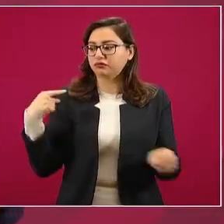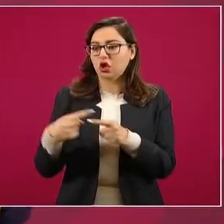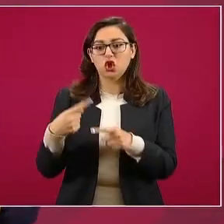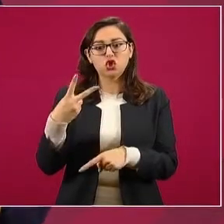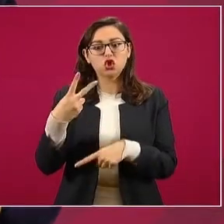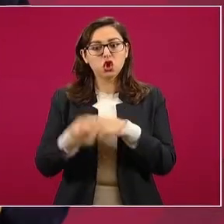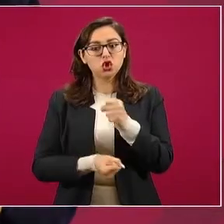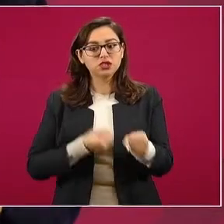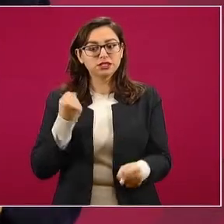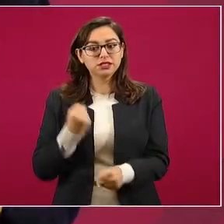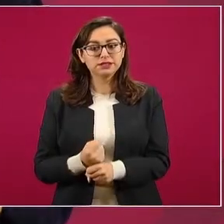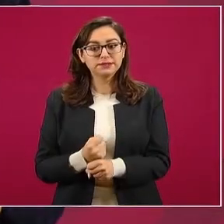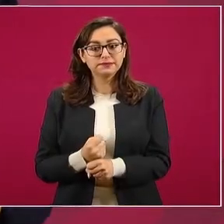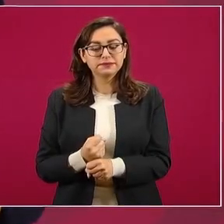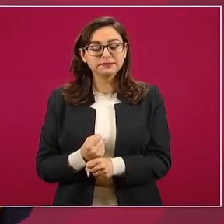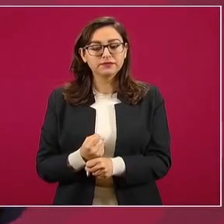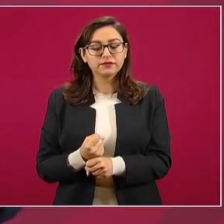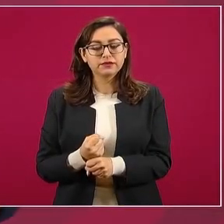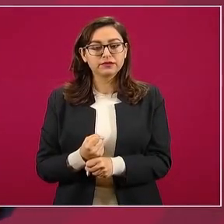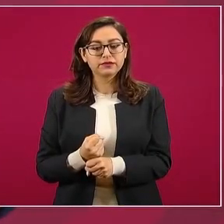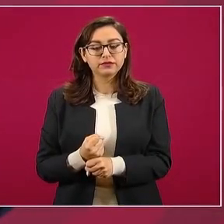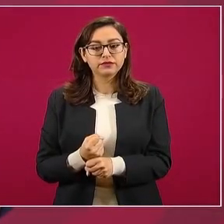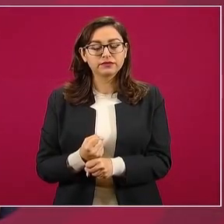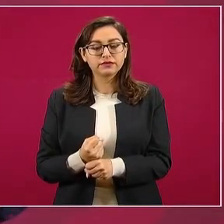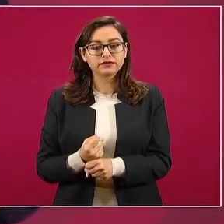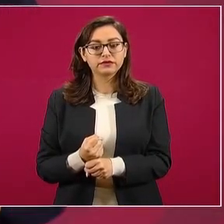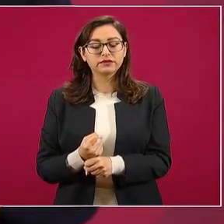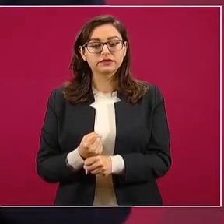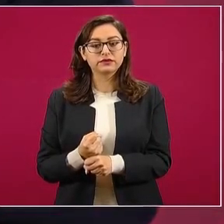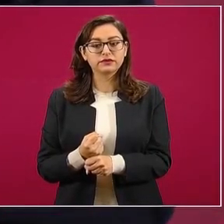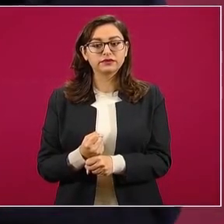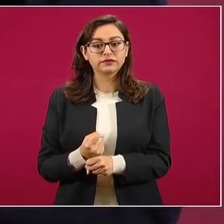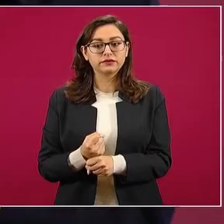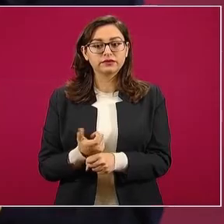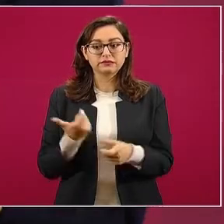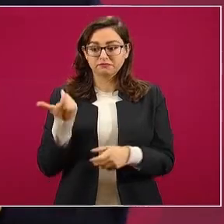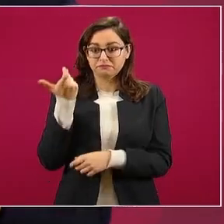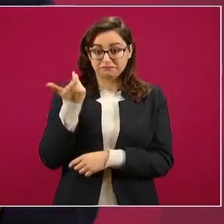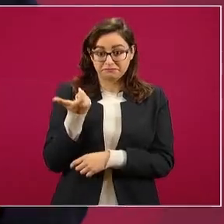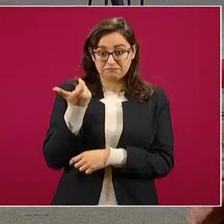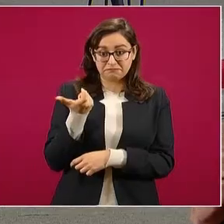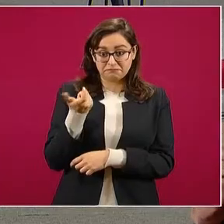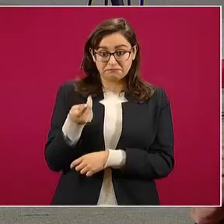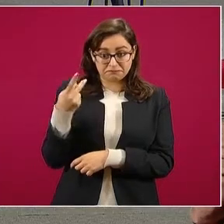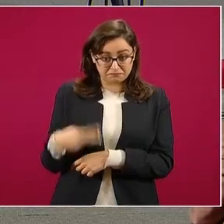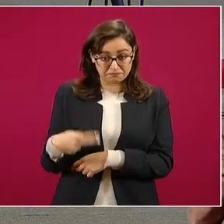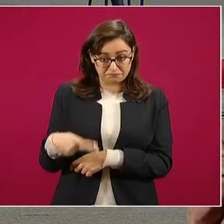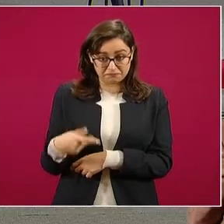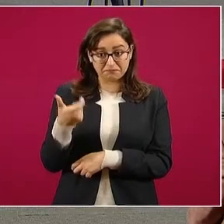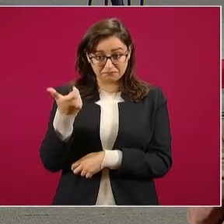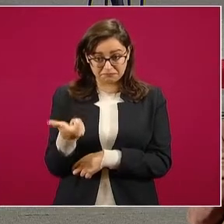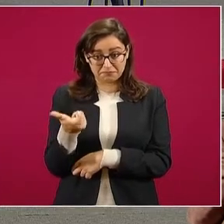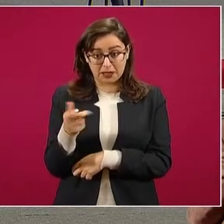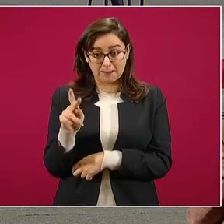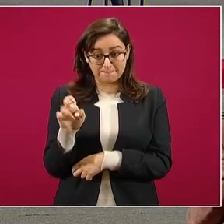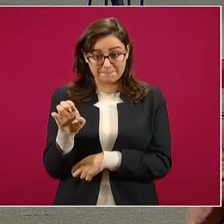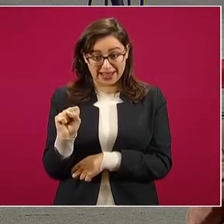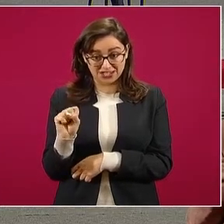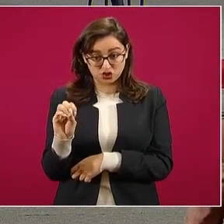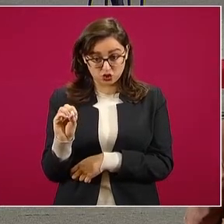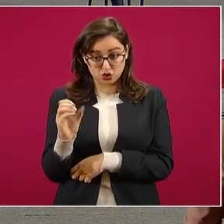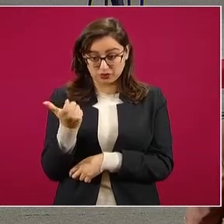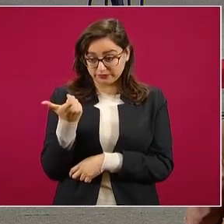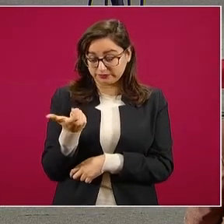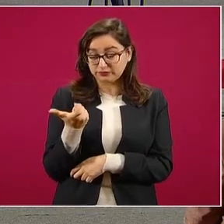no se ha devaluado, no se ha depreciado nuestra moneda,